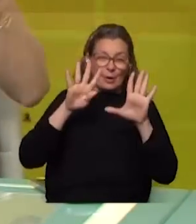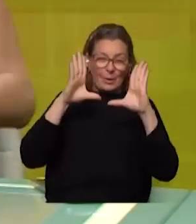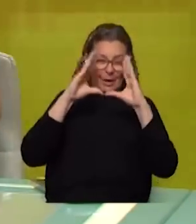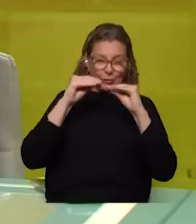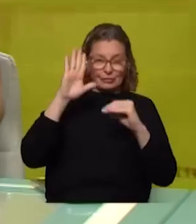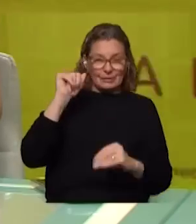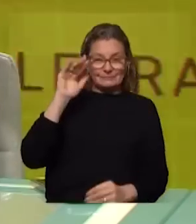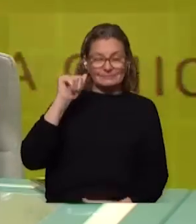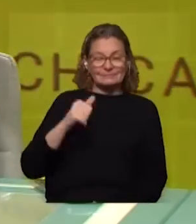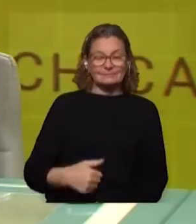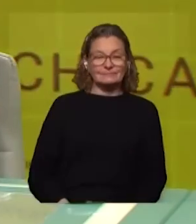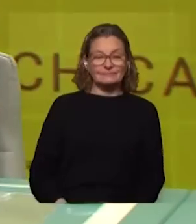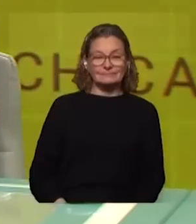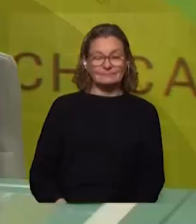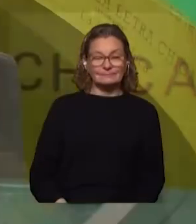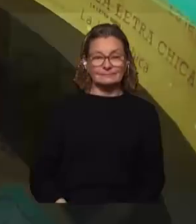chau gracias por estar